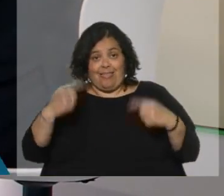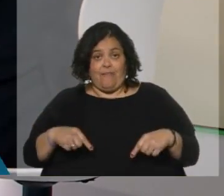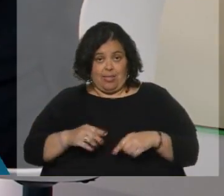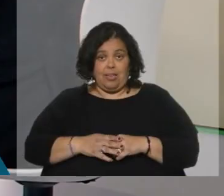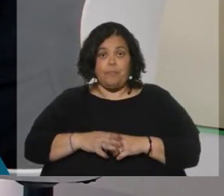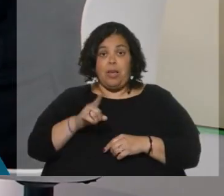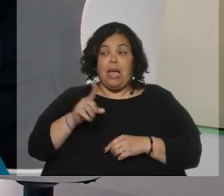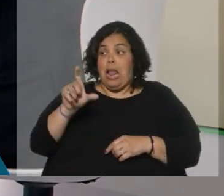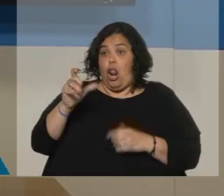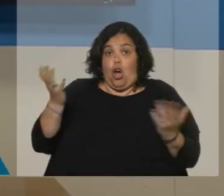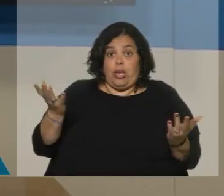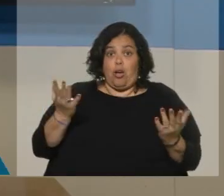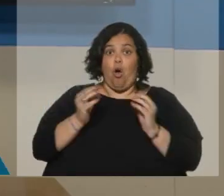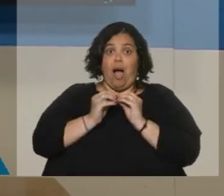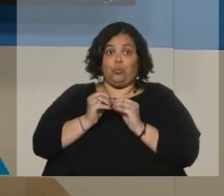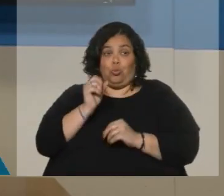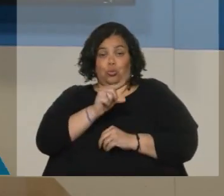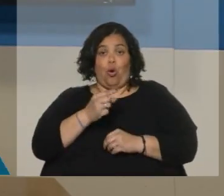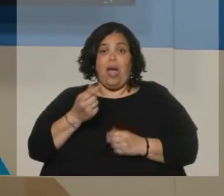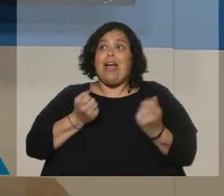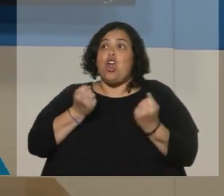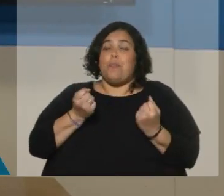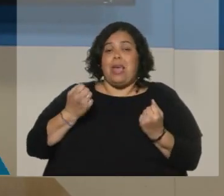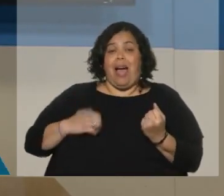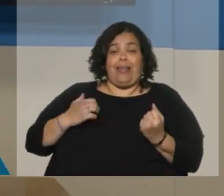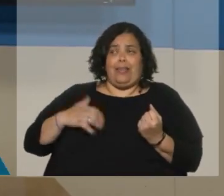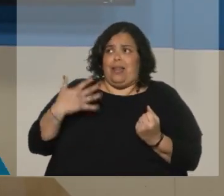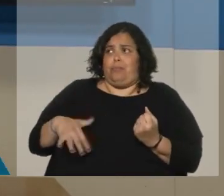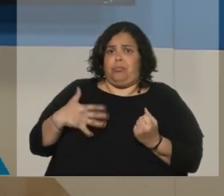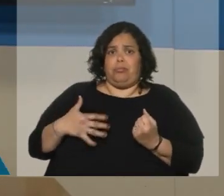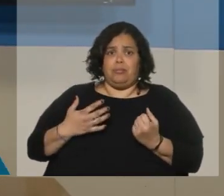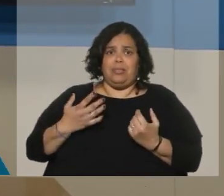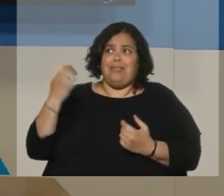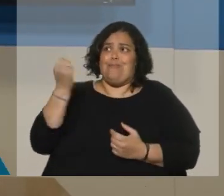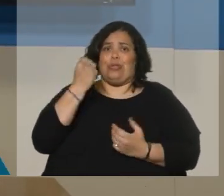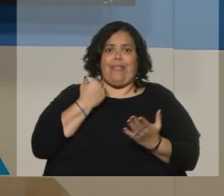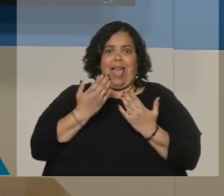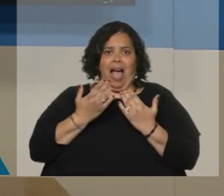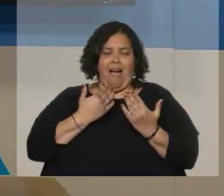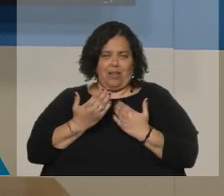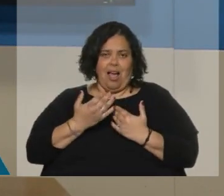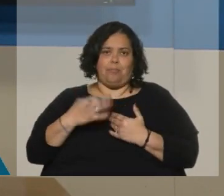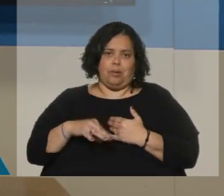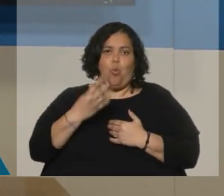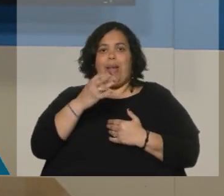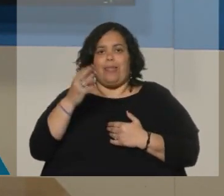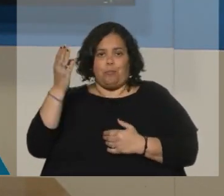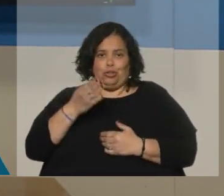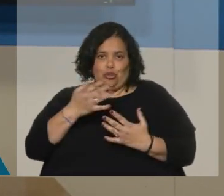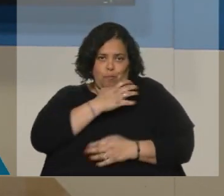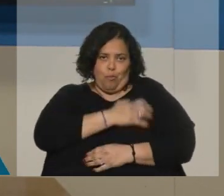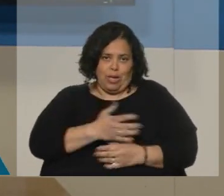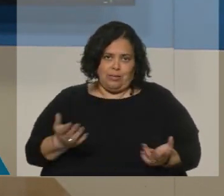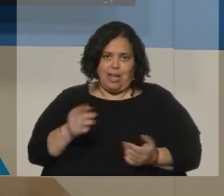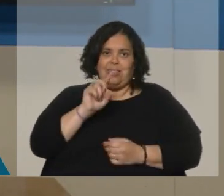Debido al contexto. Visto el 124% de inflación en 12 meses, 40,1% de pobreza, como decía recién Eugenia, obviamente la